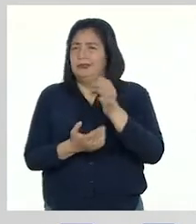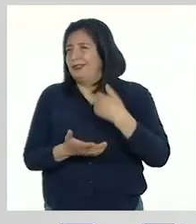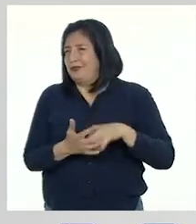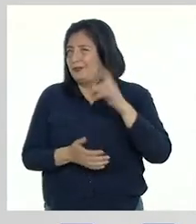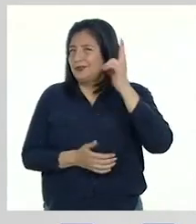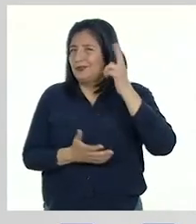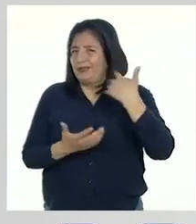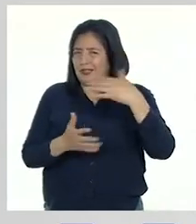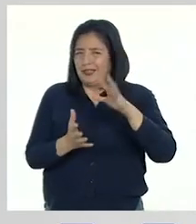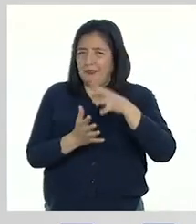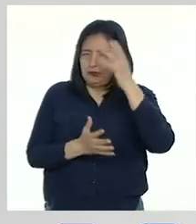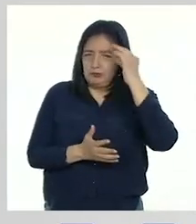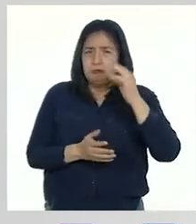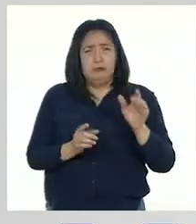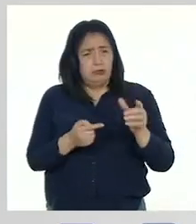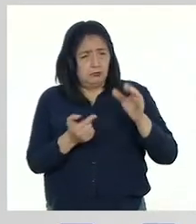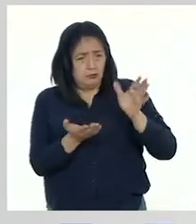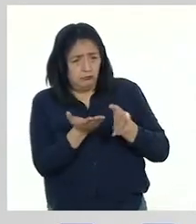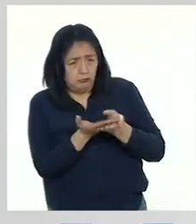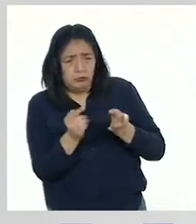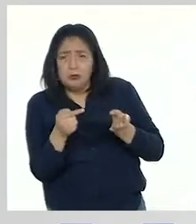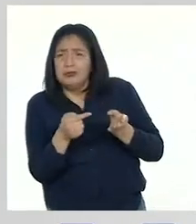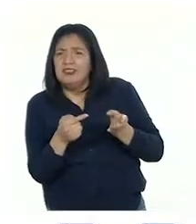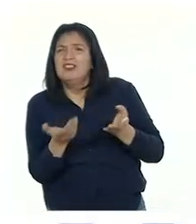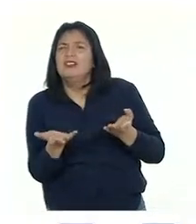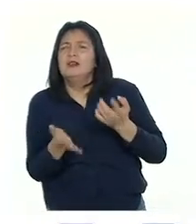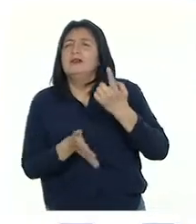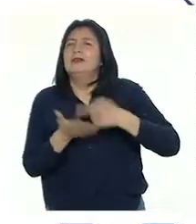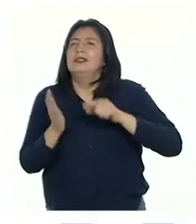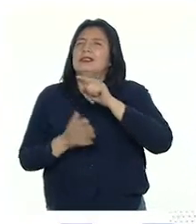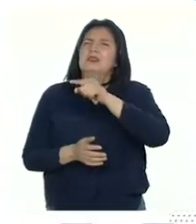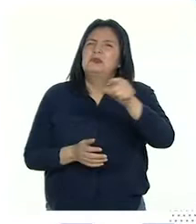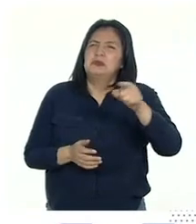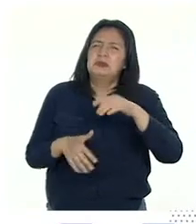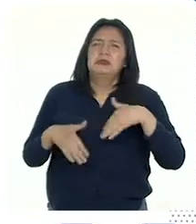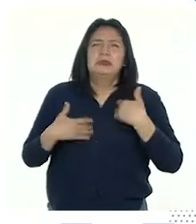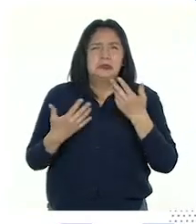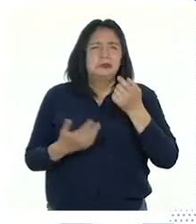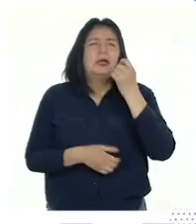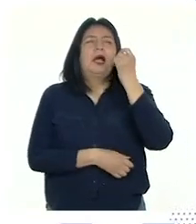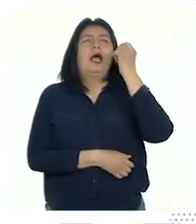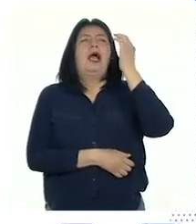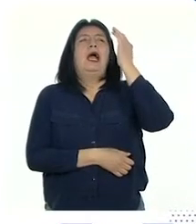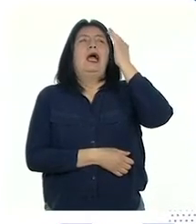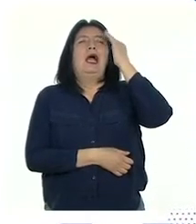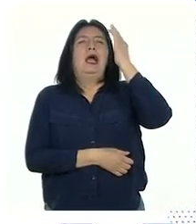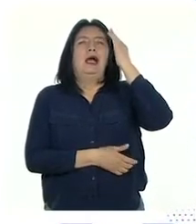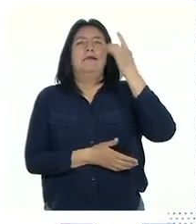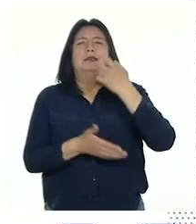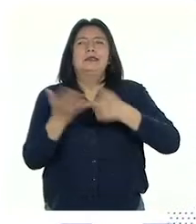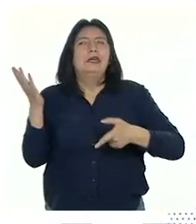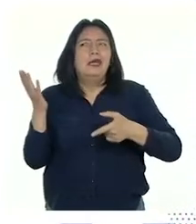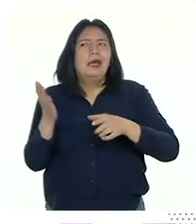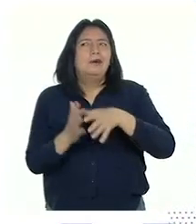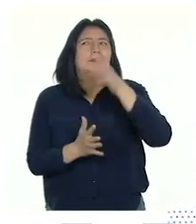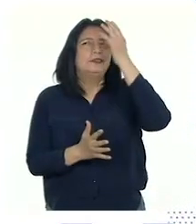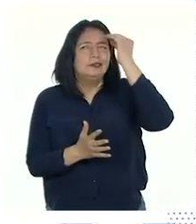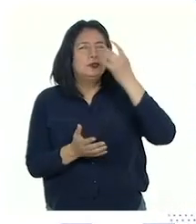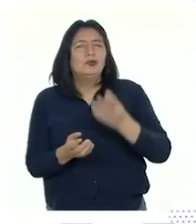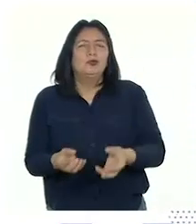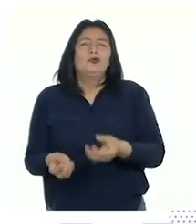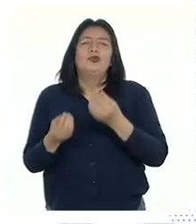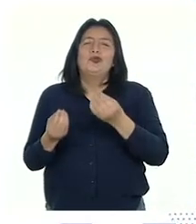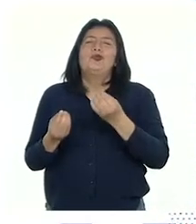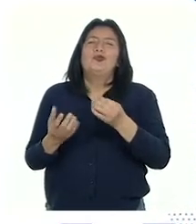lo que han aprendido, sino que es, sobre todo, para que ustedes puedan darse cuenta de qué han aprendido y